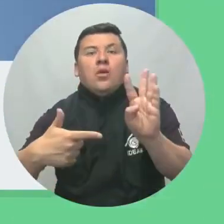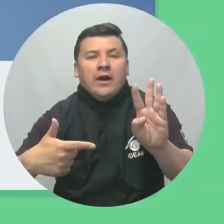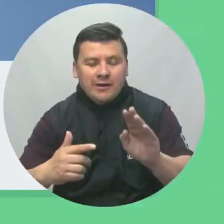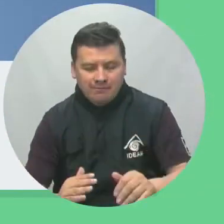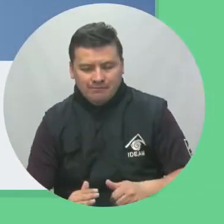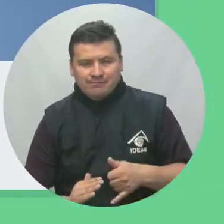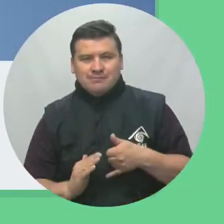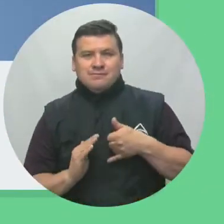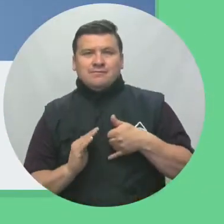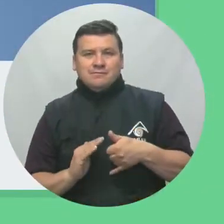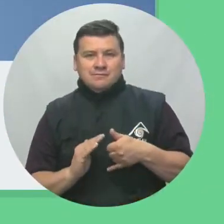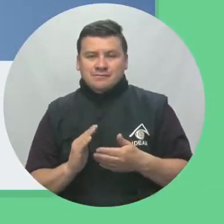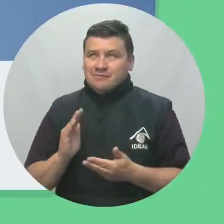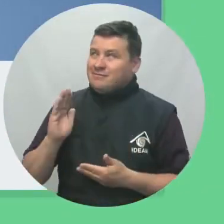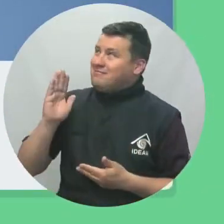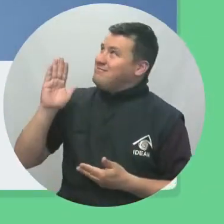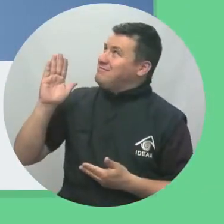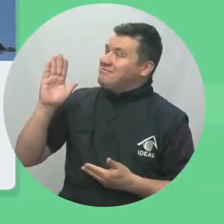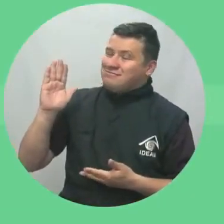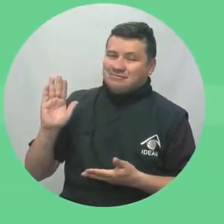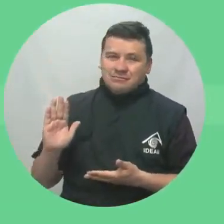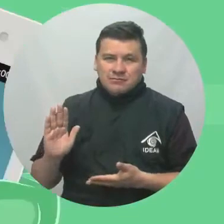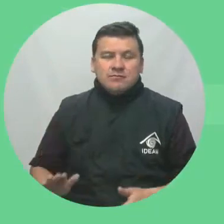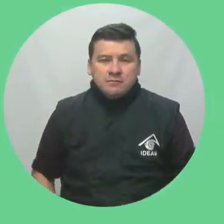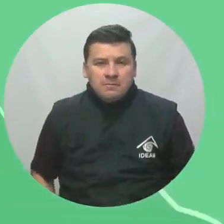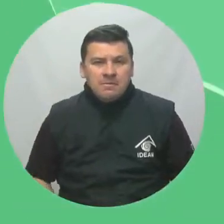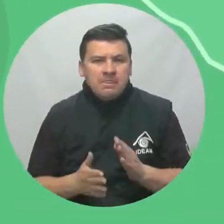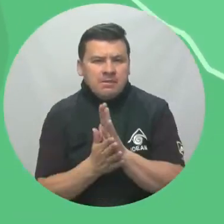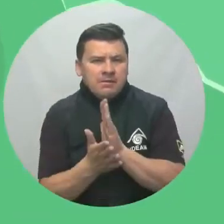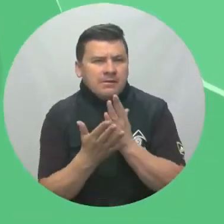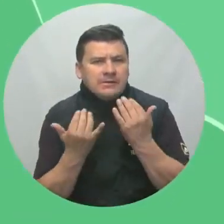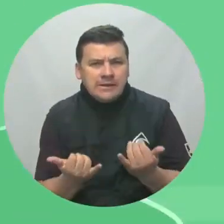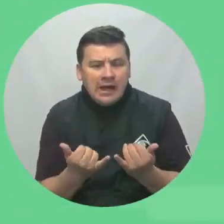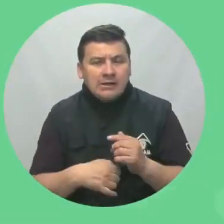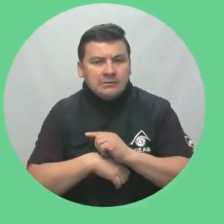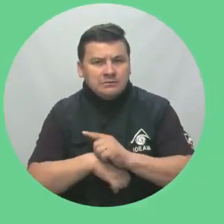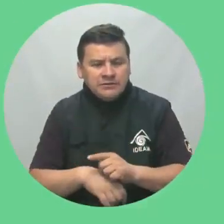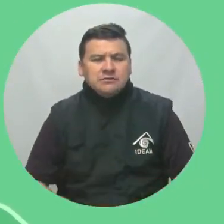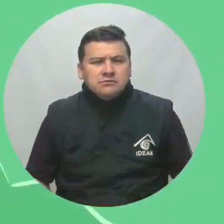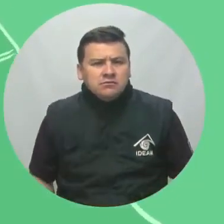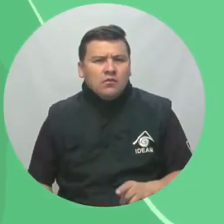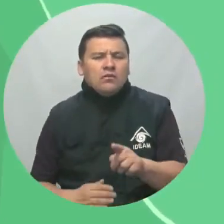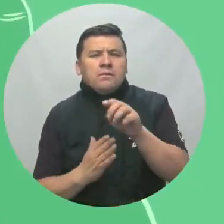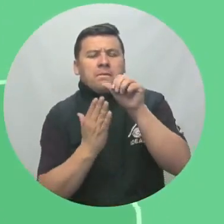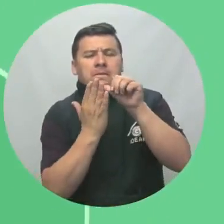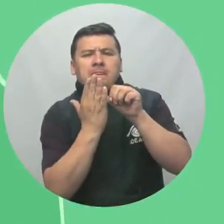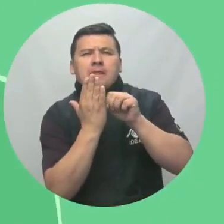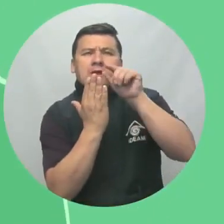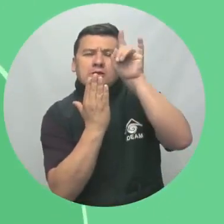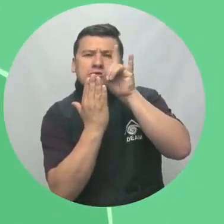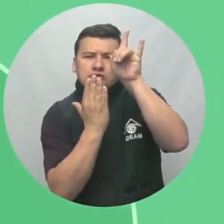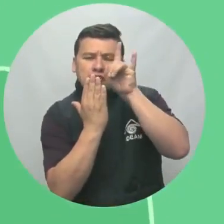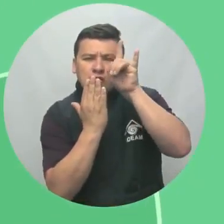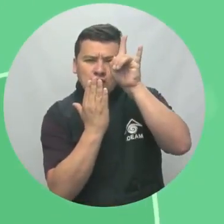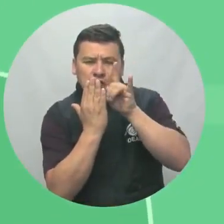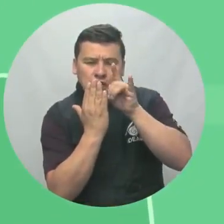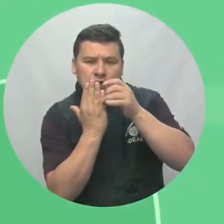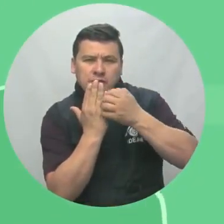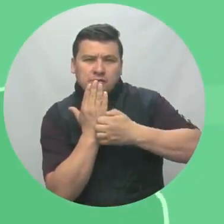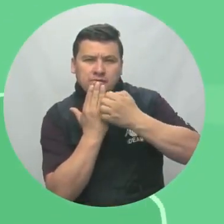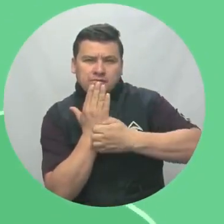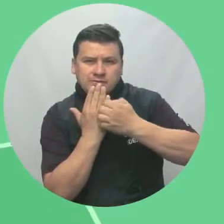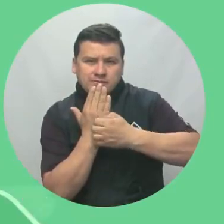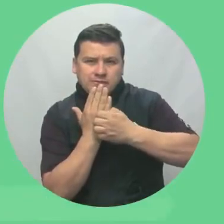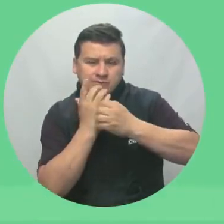www.ideam.gov.co. Y para estar informado al instante, descarga nuestra aplicación Mi Pronóstico desde Google